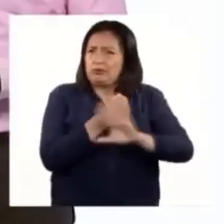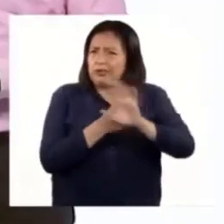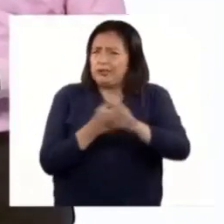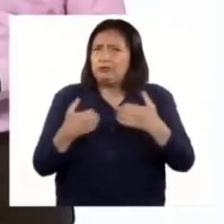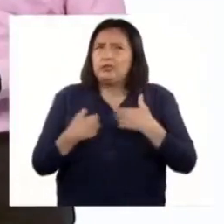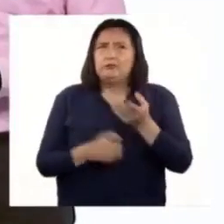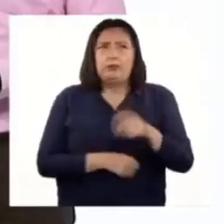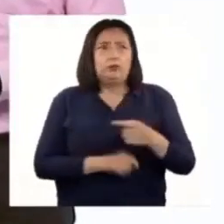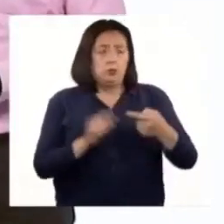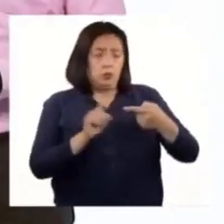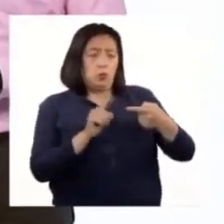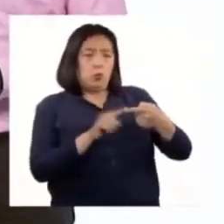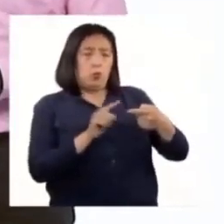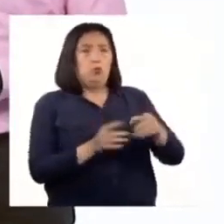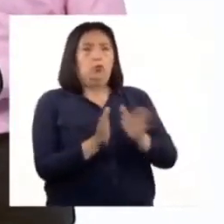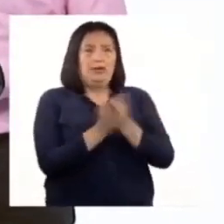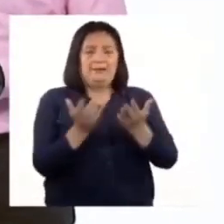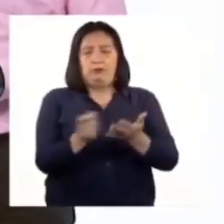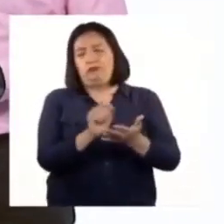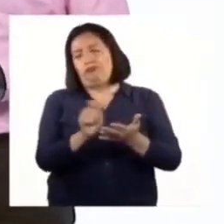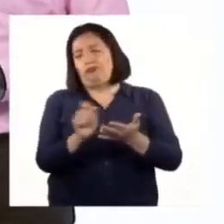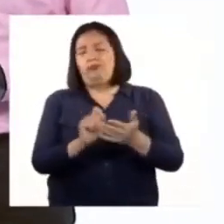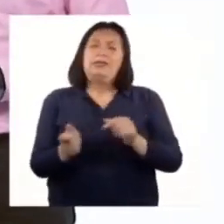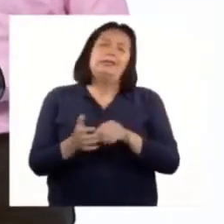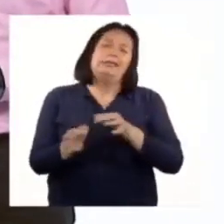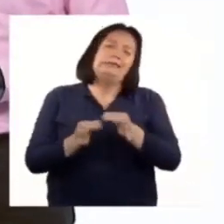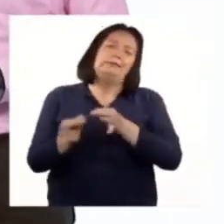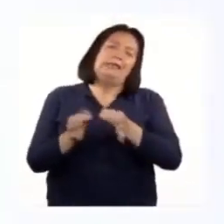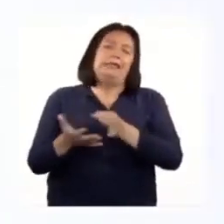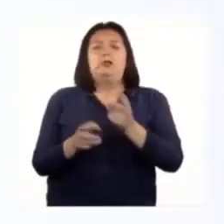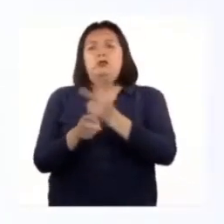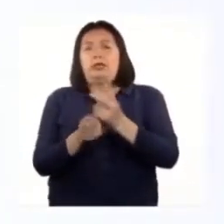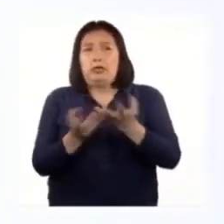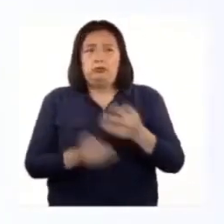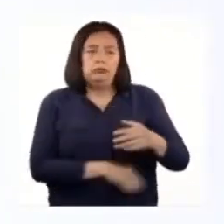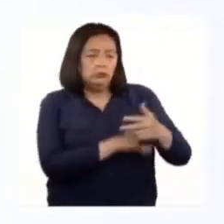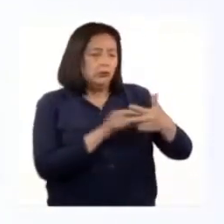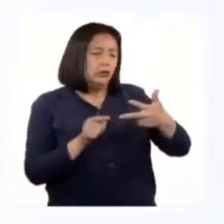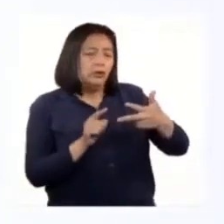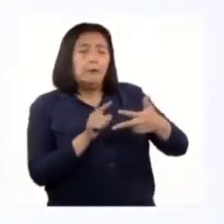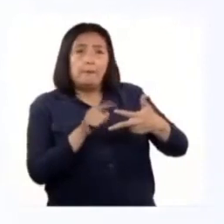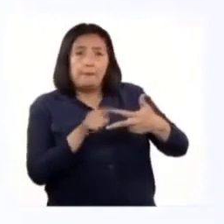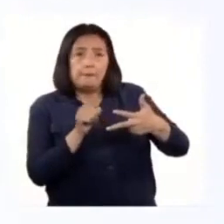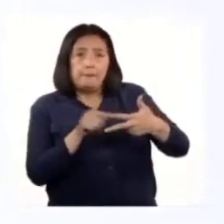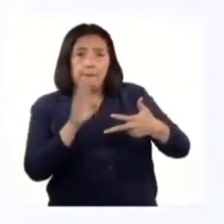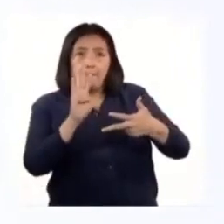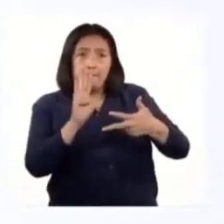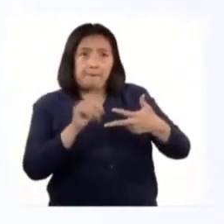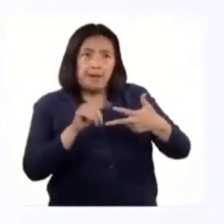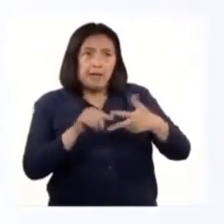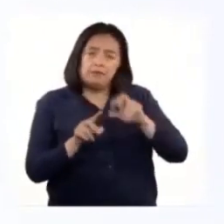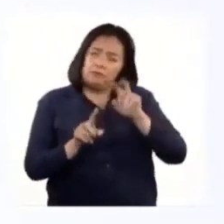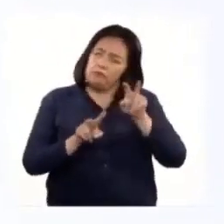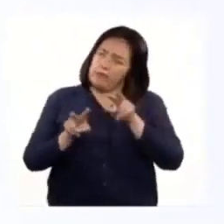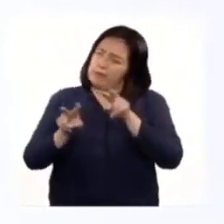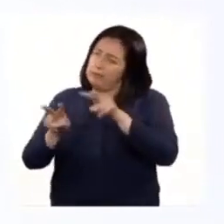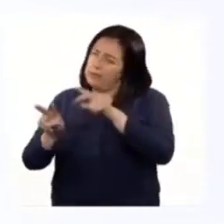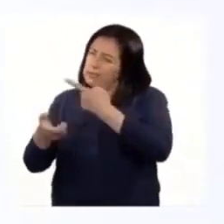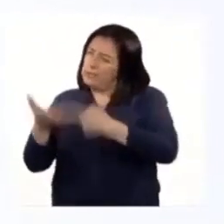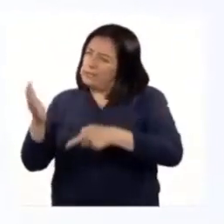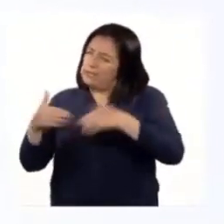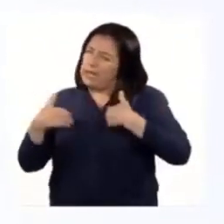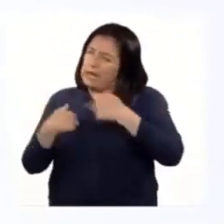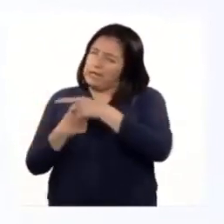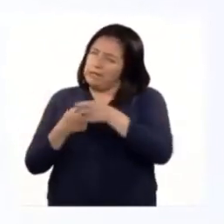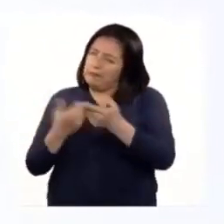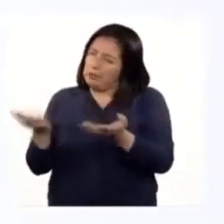A. Escribir libros y manuales sobre el cuidado de animales. B. Realizar observaciones para saber qué animales